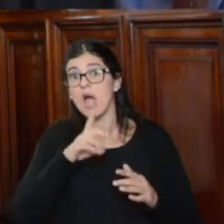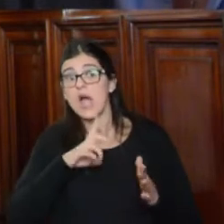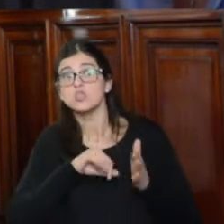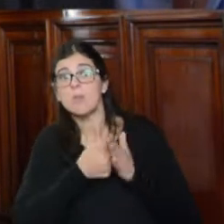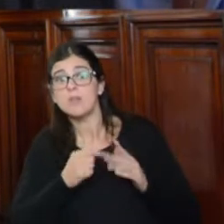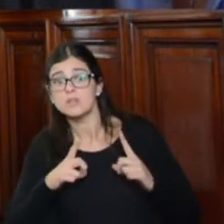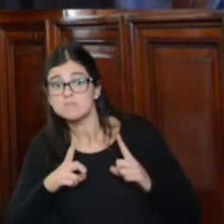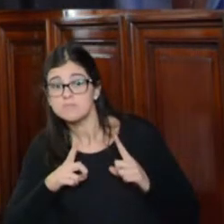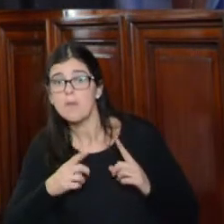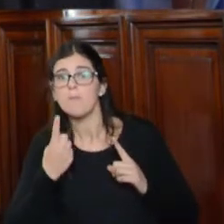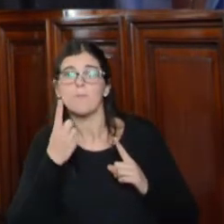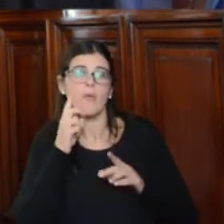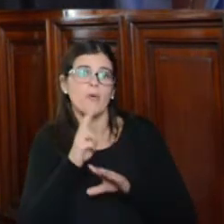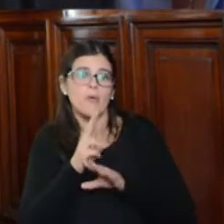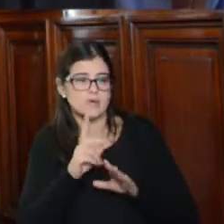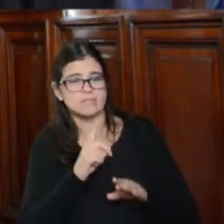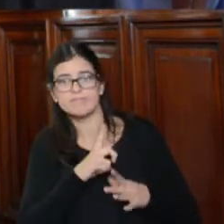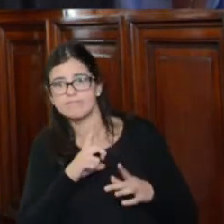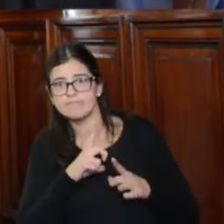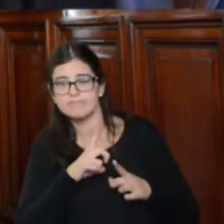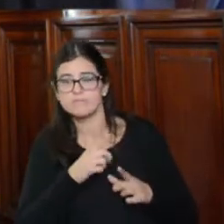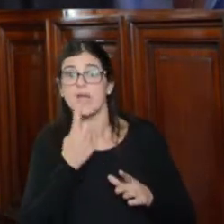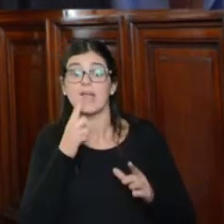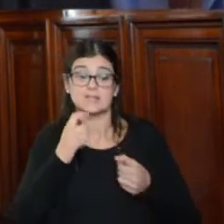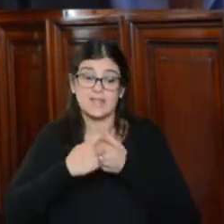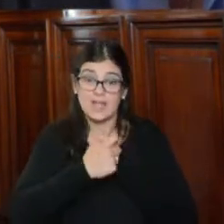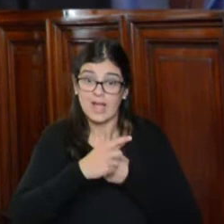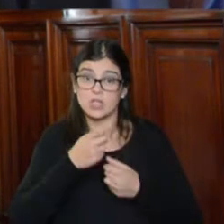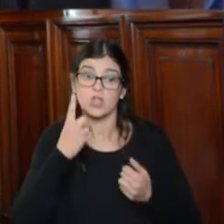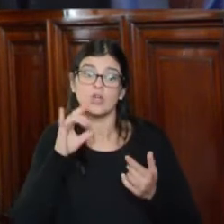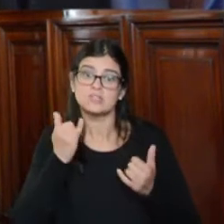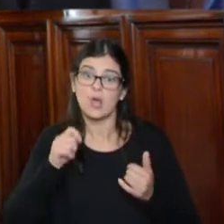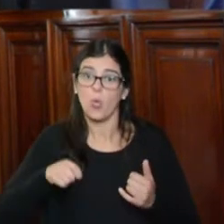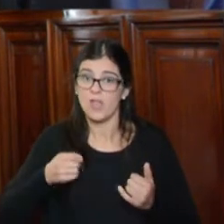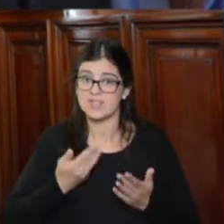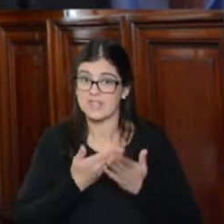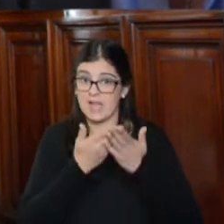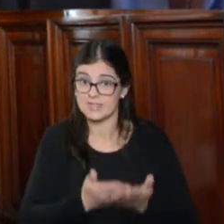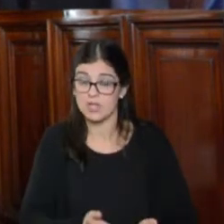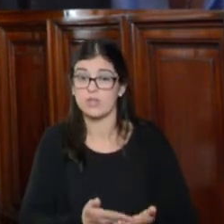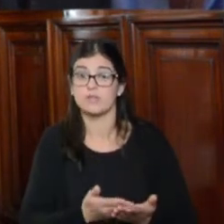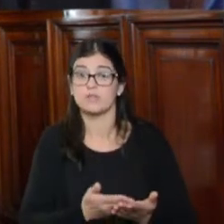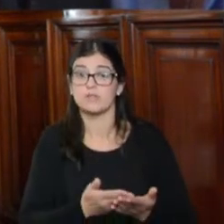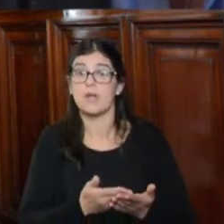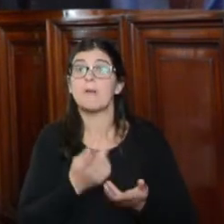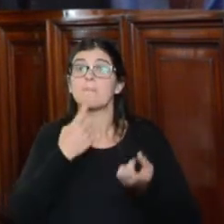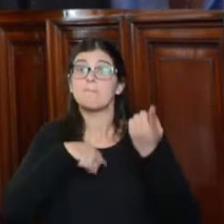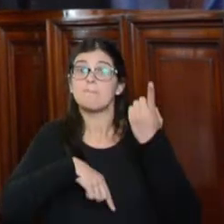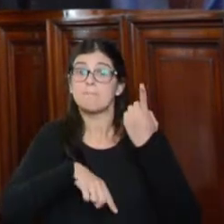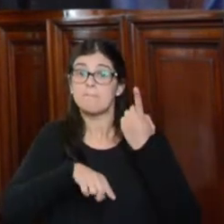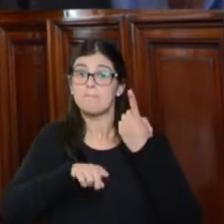por una medida cautelar. Los casos de intervención del sindicato están judicializados, pero